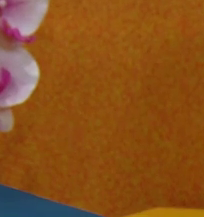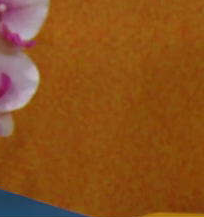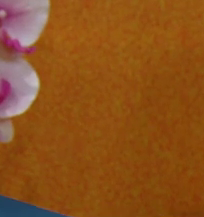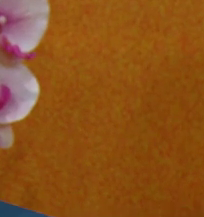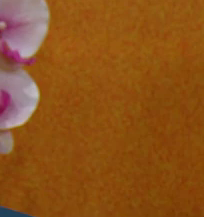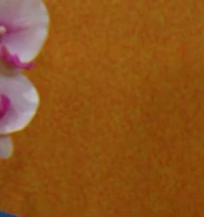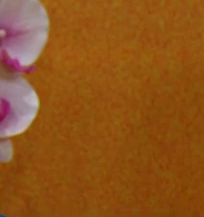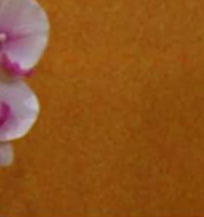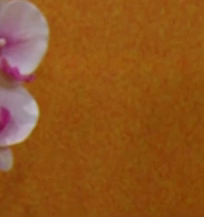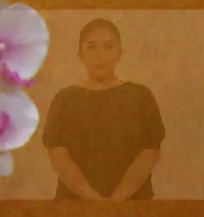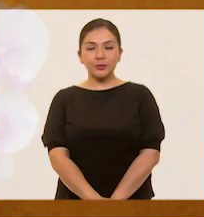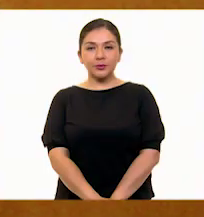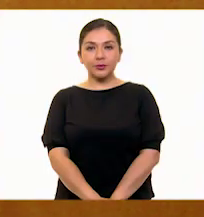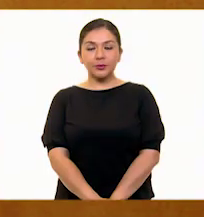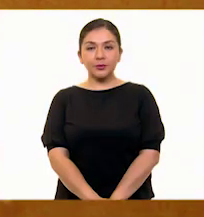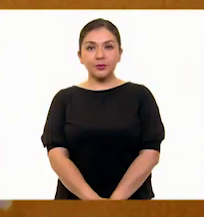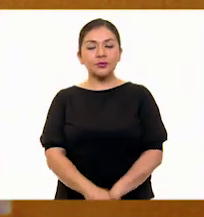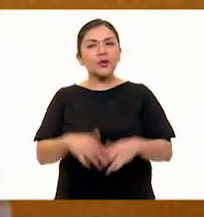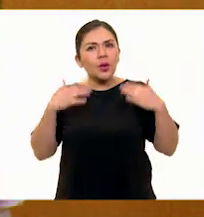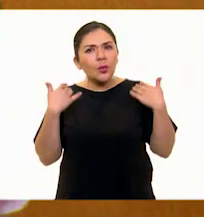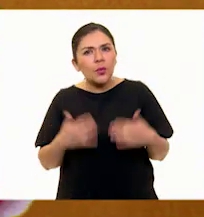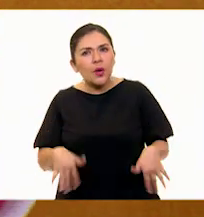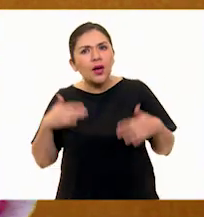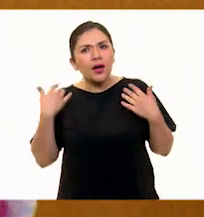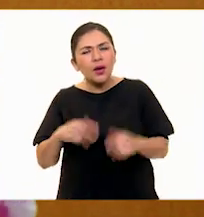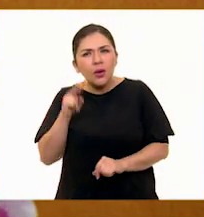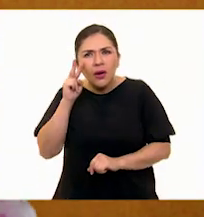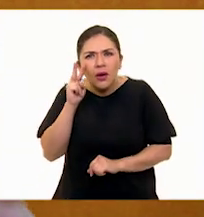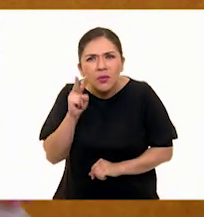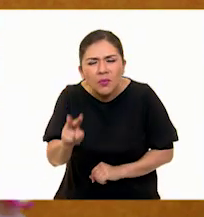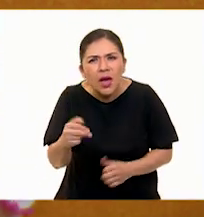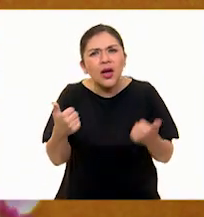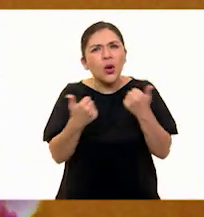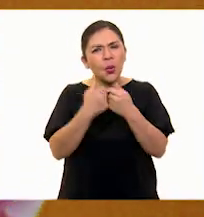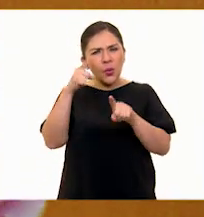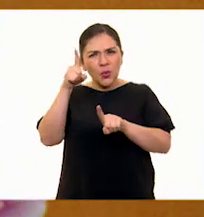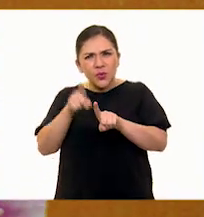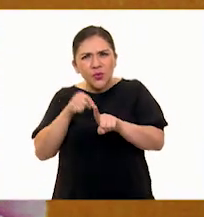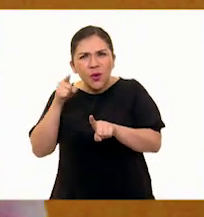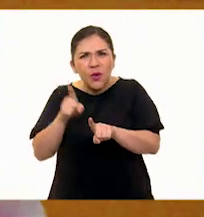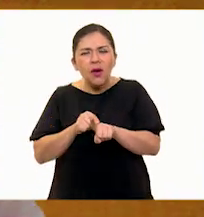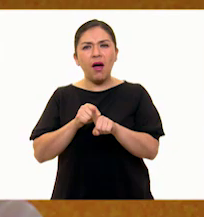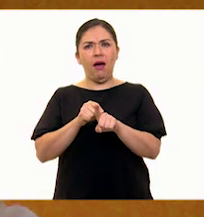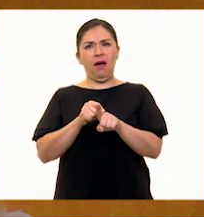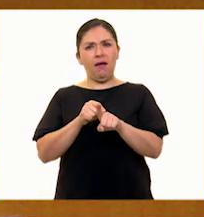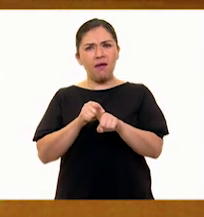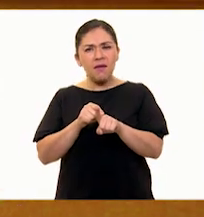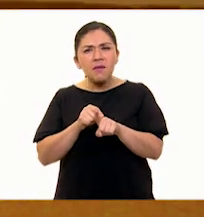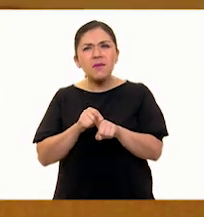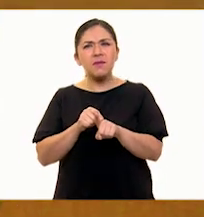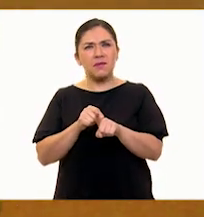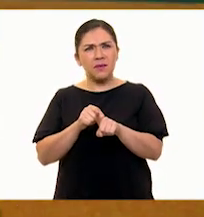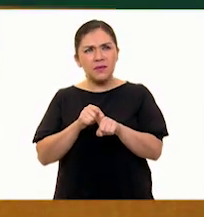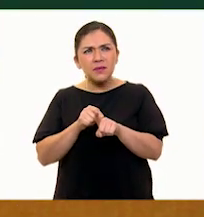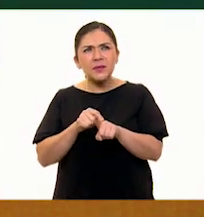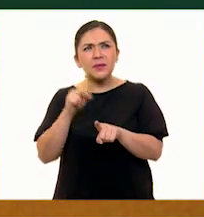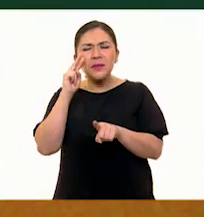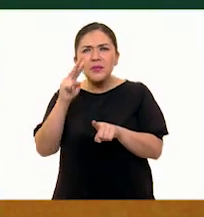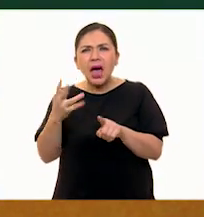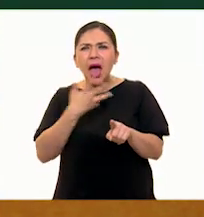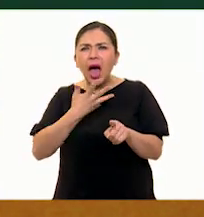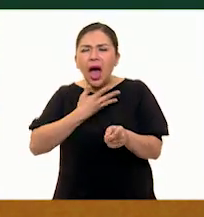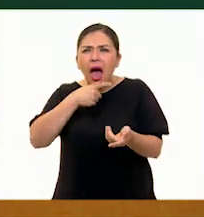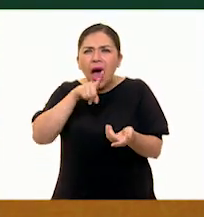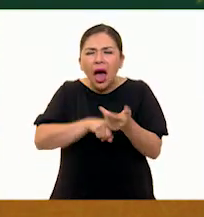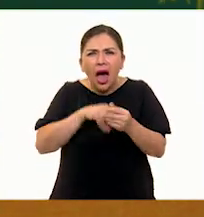Orale, wow y el color, pero entonces del mismo color, pero aparte tiene